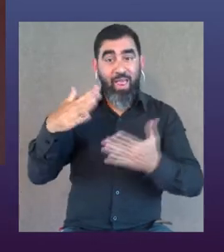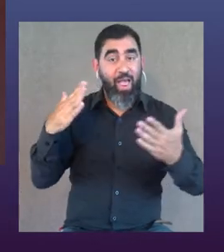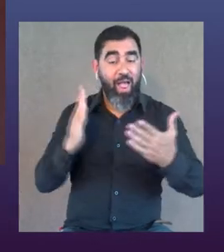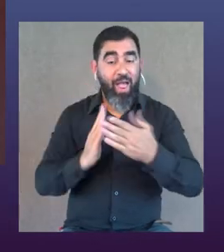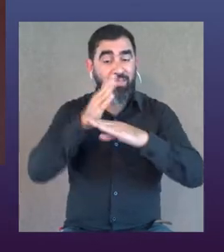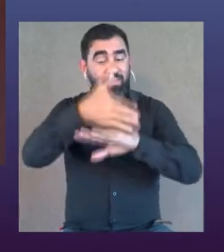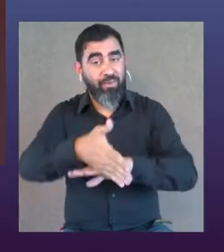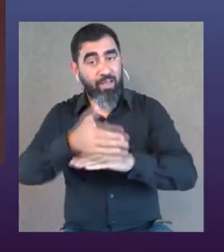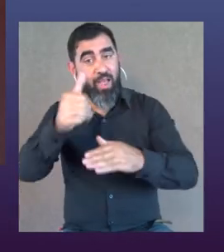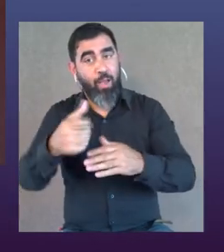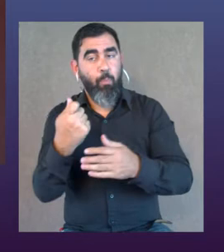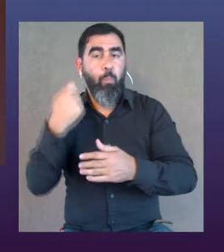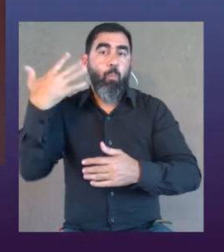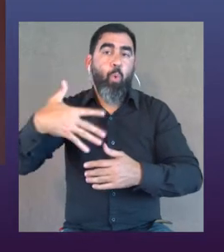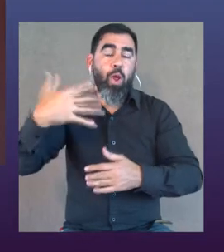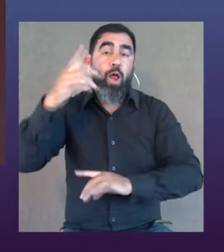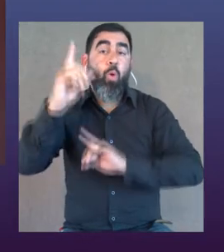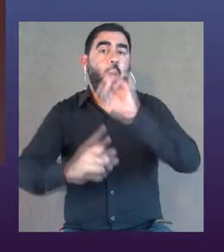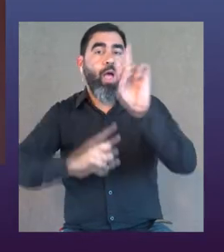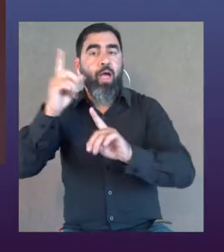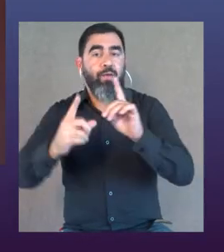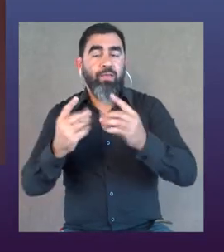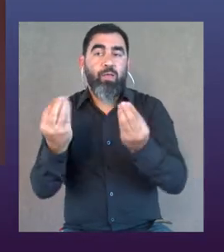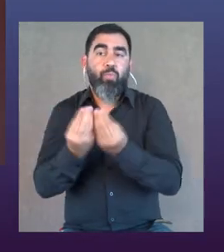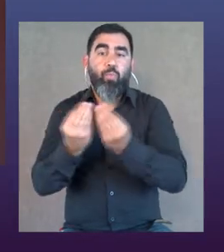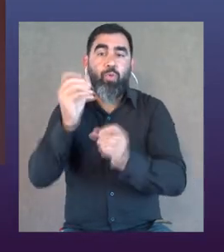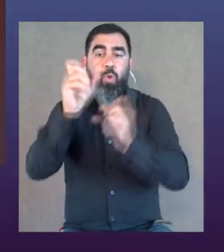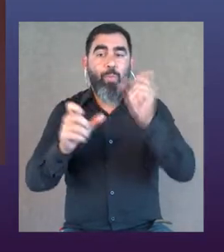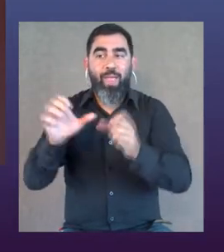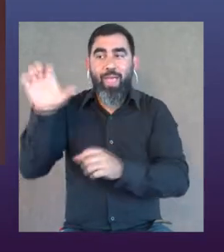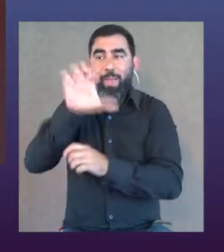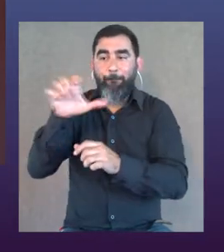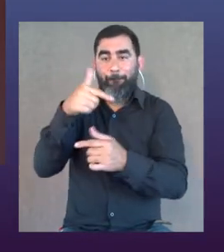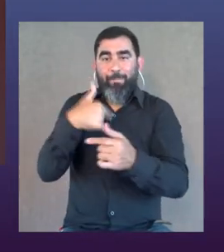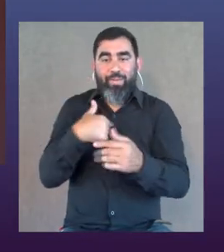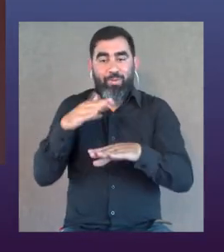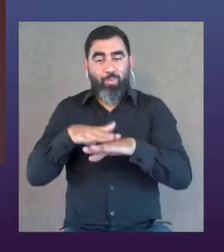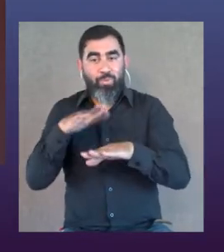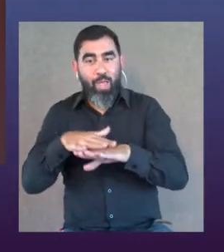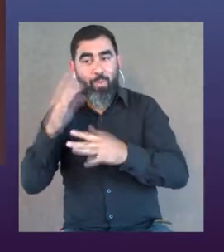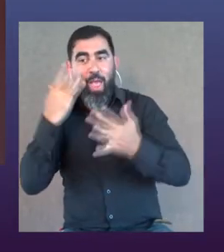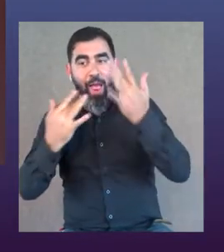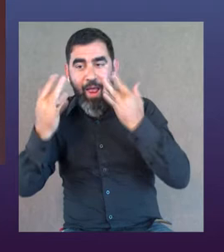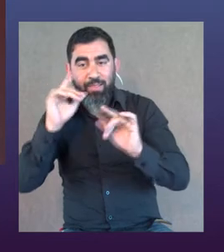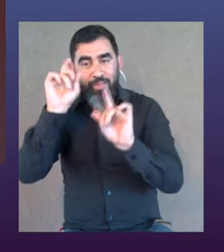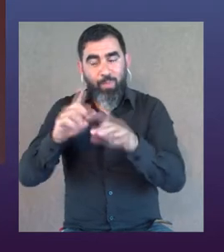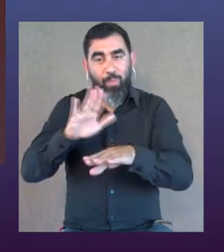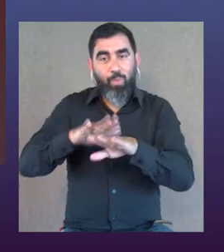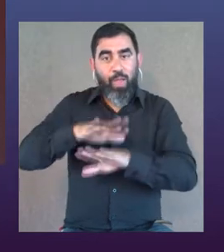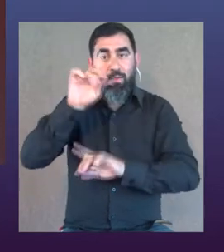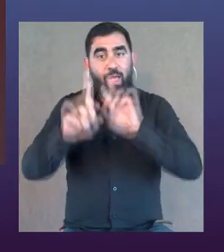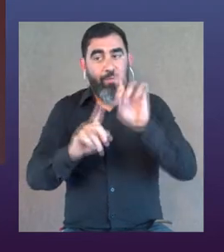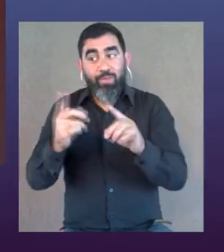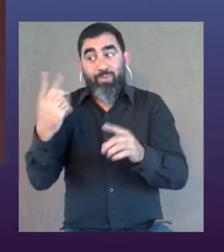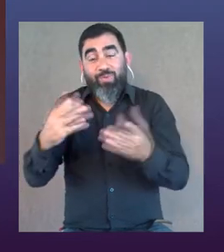final la accesibilidad pues lleva un coste que muchas veces sobre recae en las propias compañías o en los propios artistas.